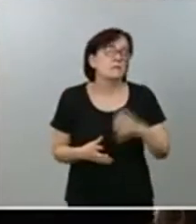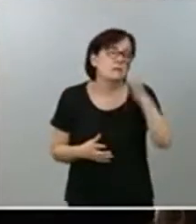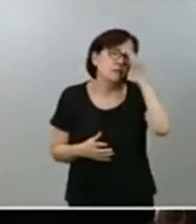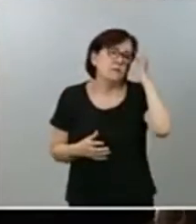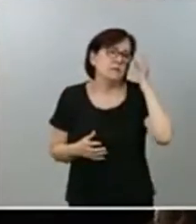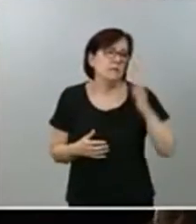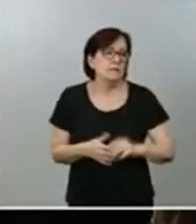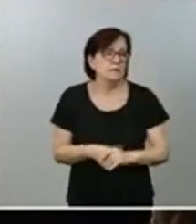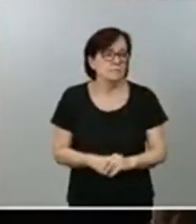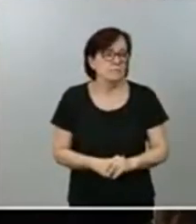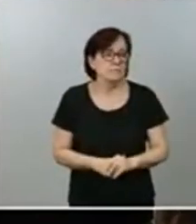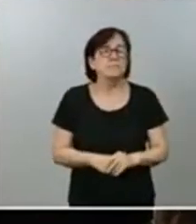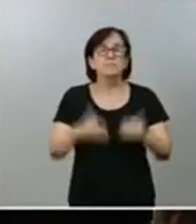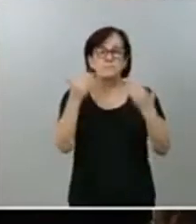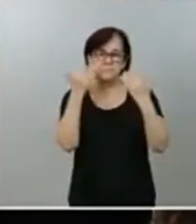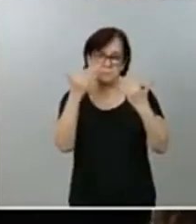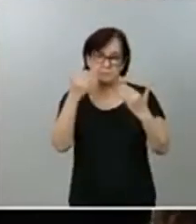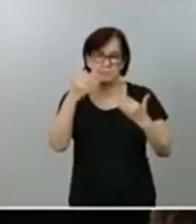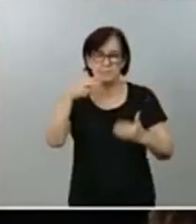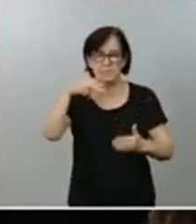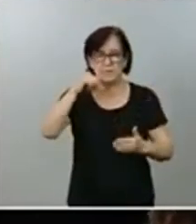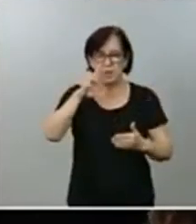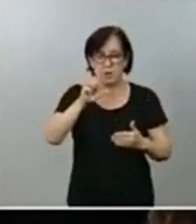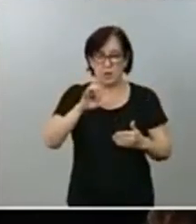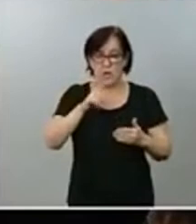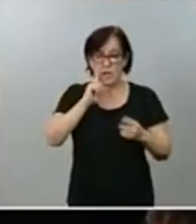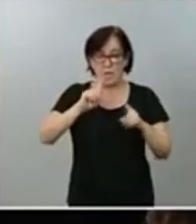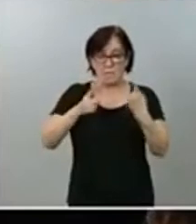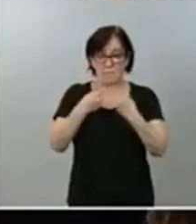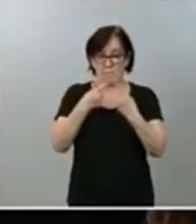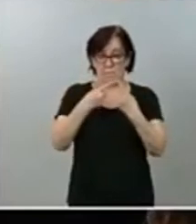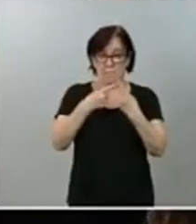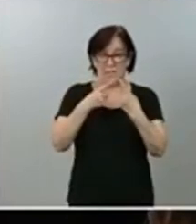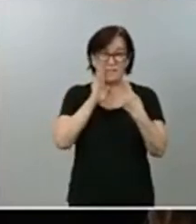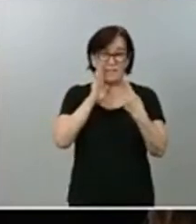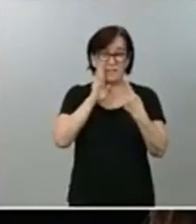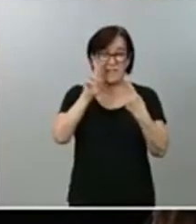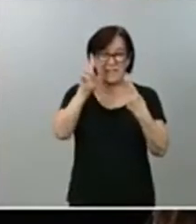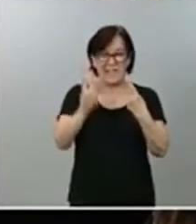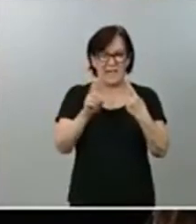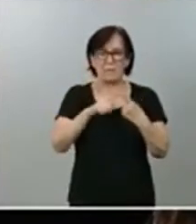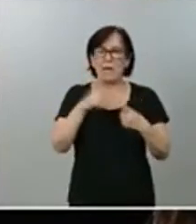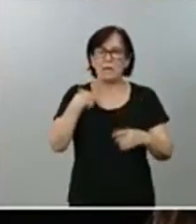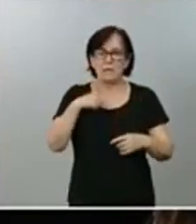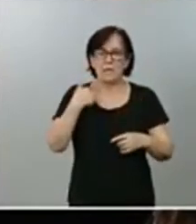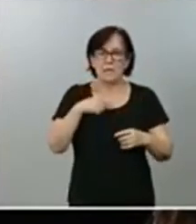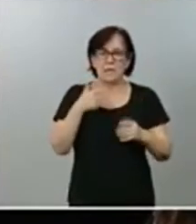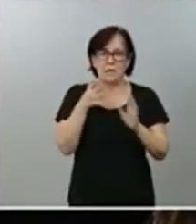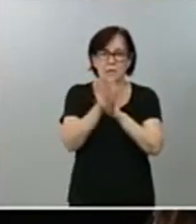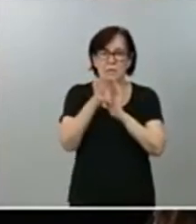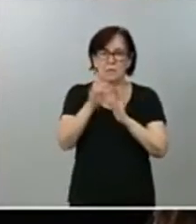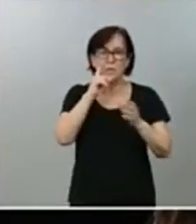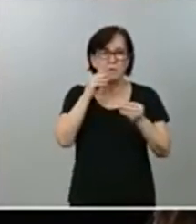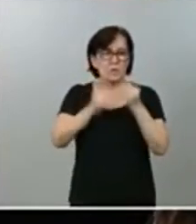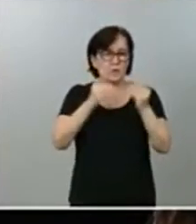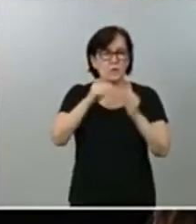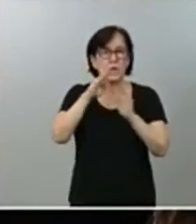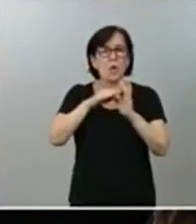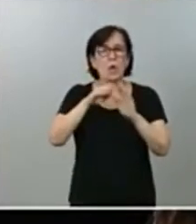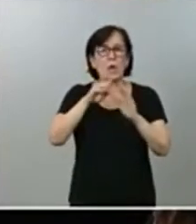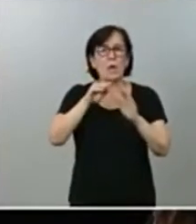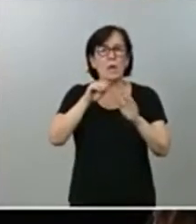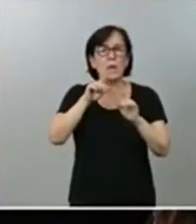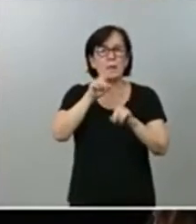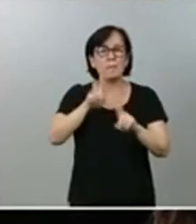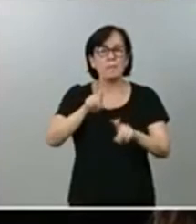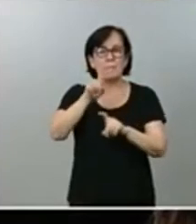Sí, gracias, Nicolás. En relación con la primera cuestión, usted lo comentaba, incluso en la formulación de su pregunta, el Gobierno